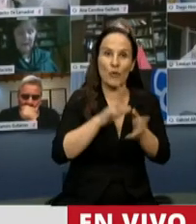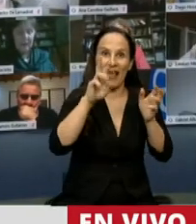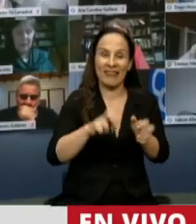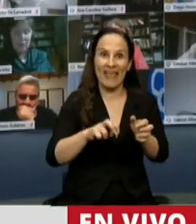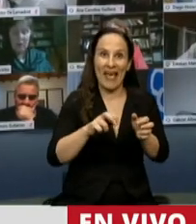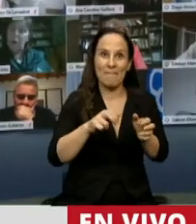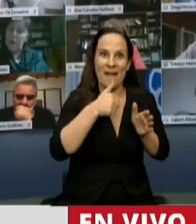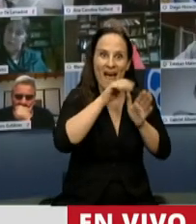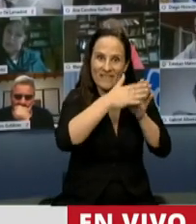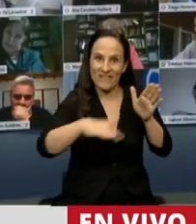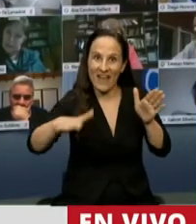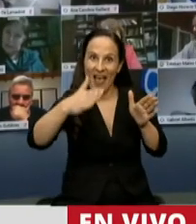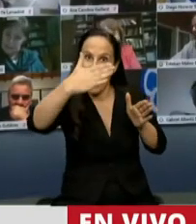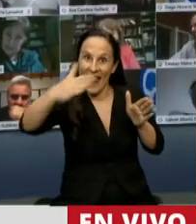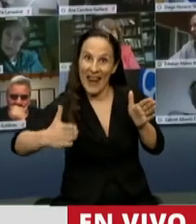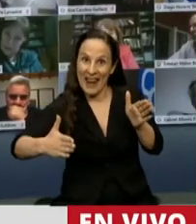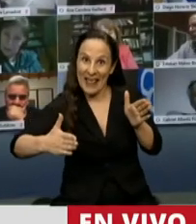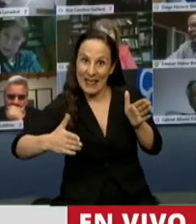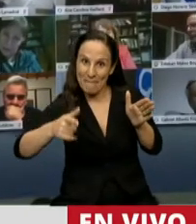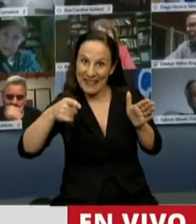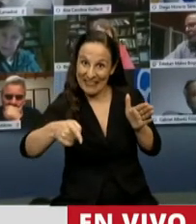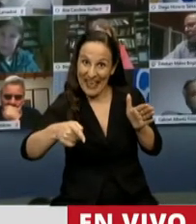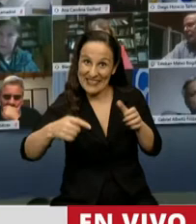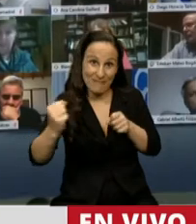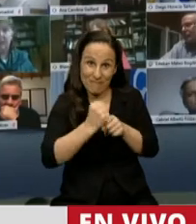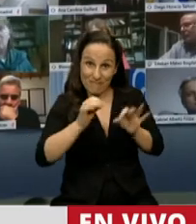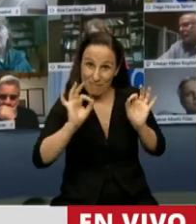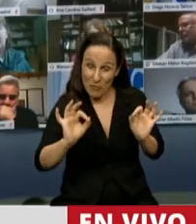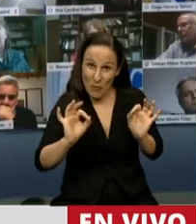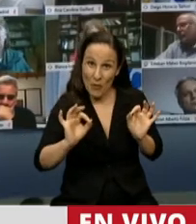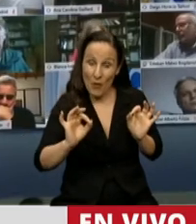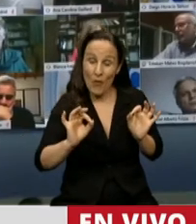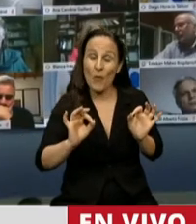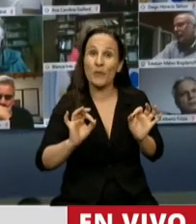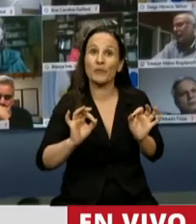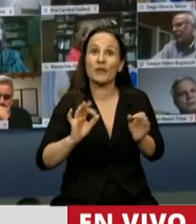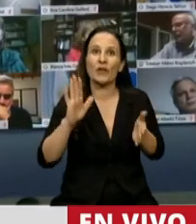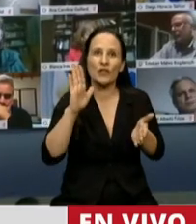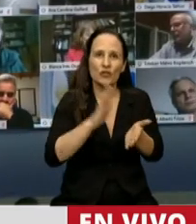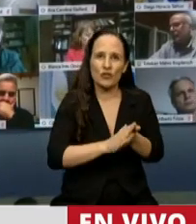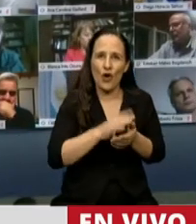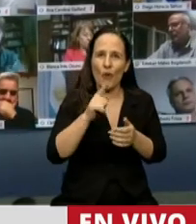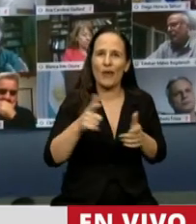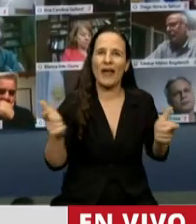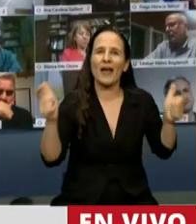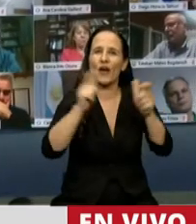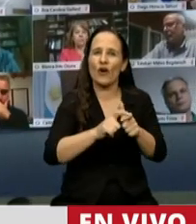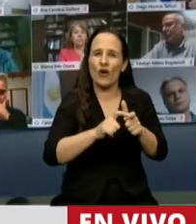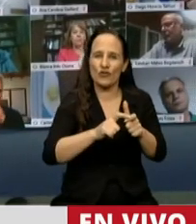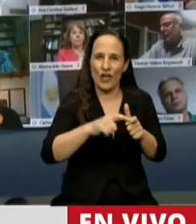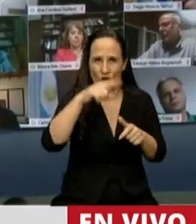que se ha logrado establecer a través de la COPLA, con la conformación de este Consejo Nacional,